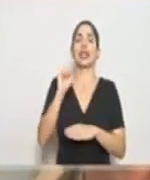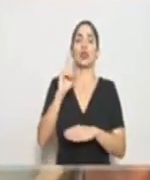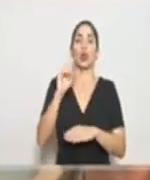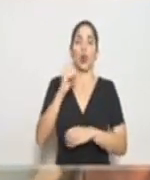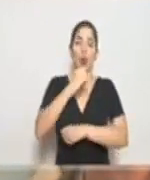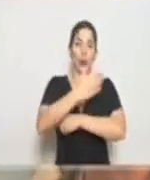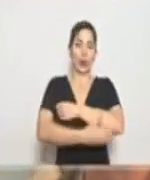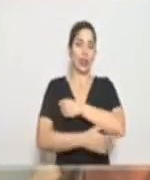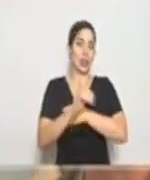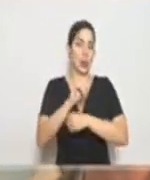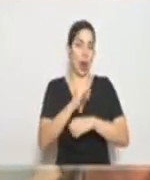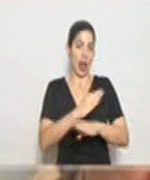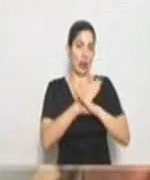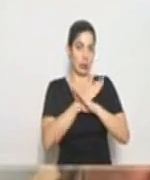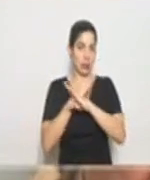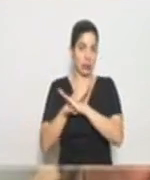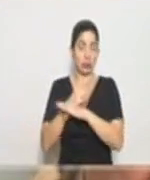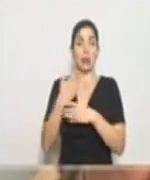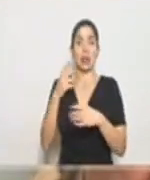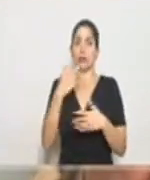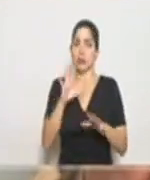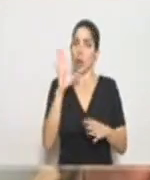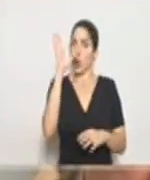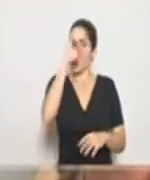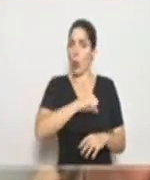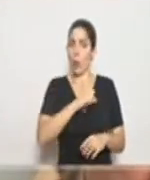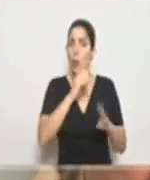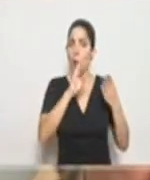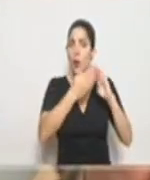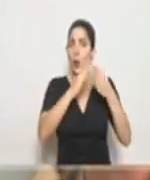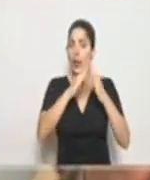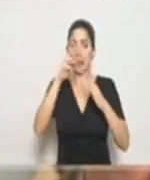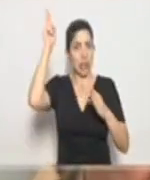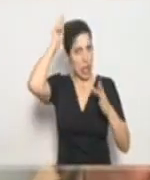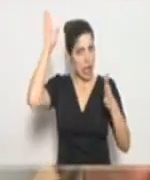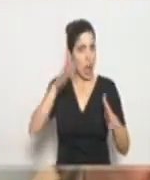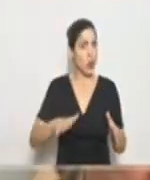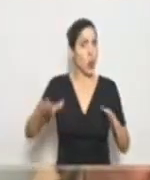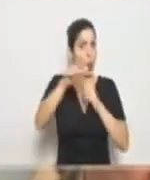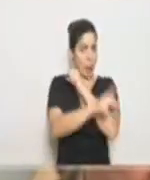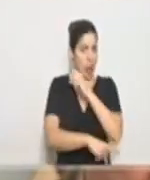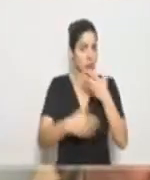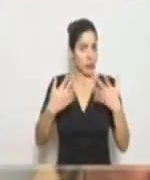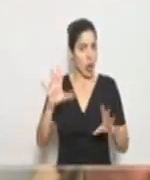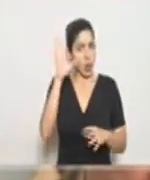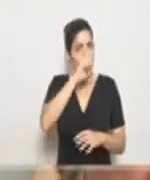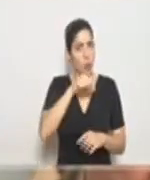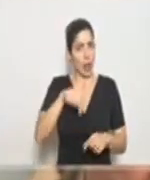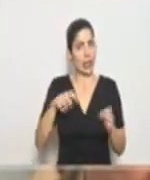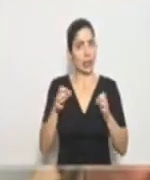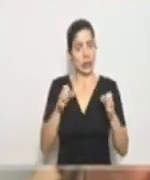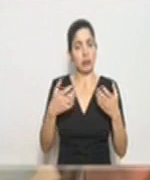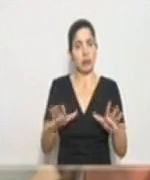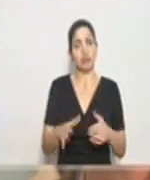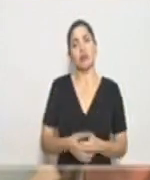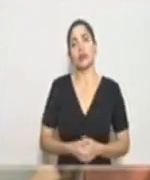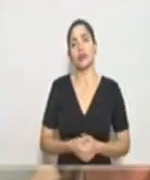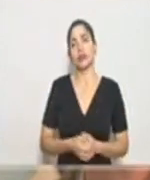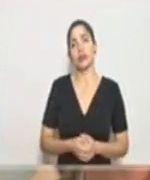ha sido contemplada la población o las poblaciones indígenas de nuestro país en estas estrategias